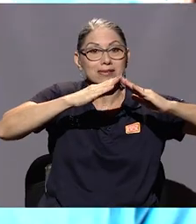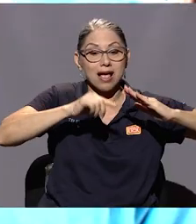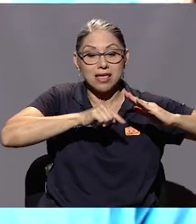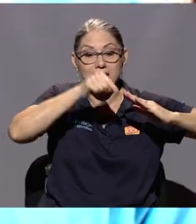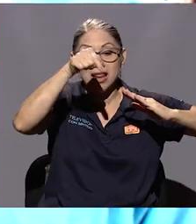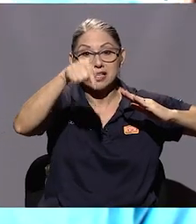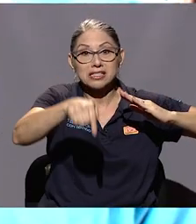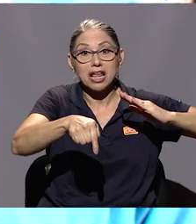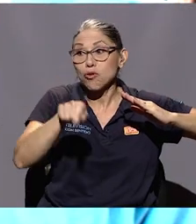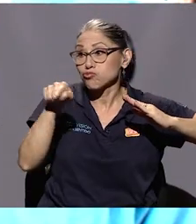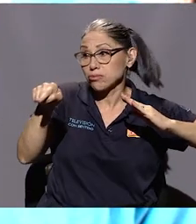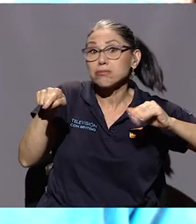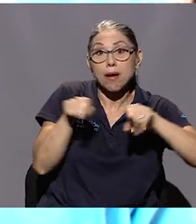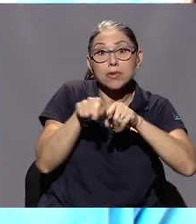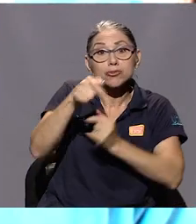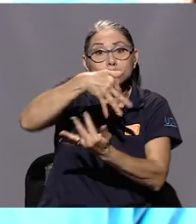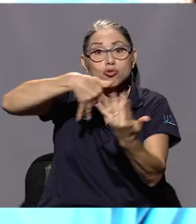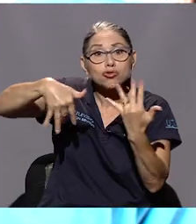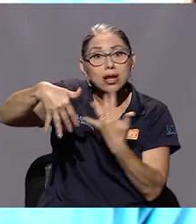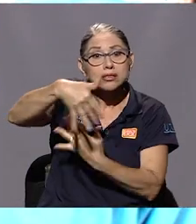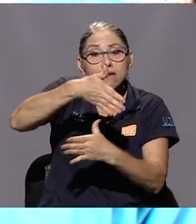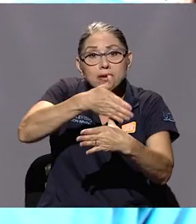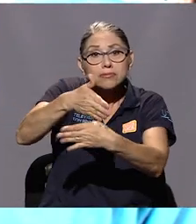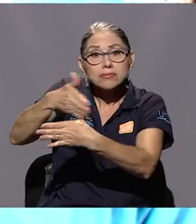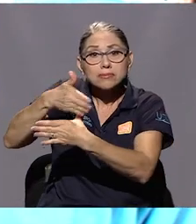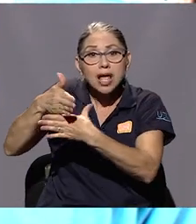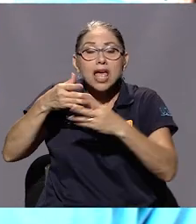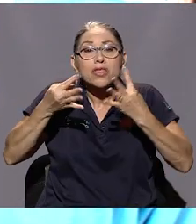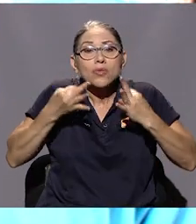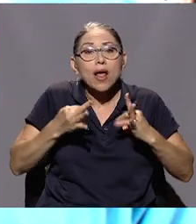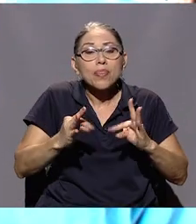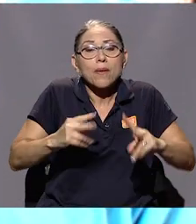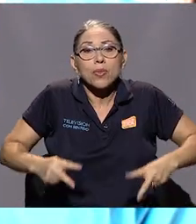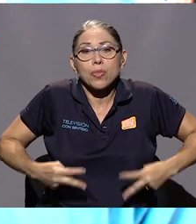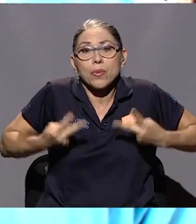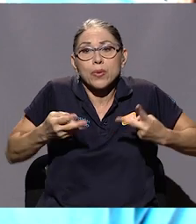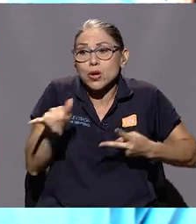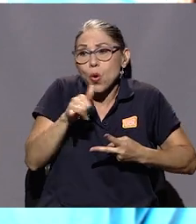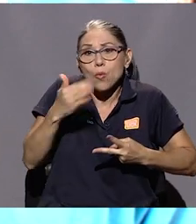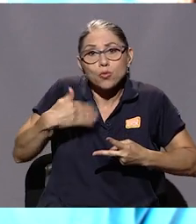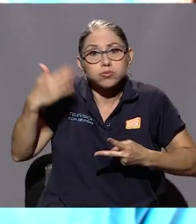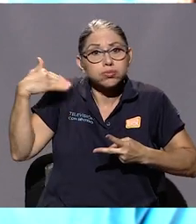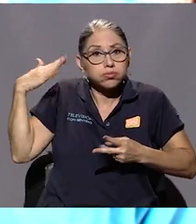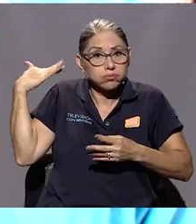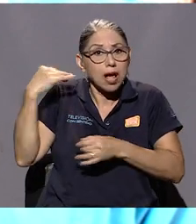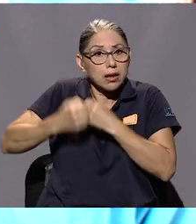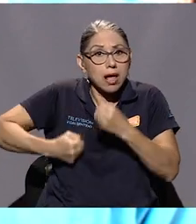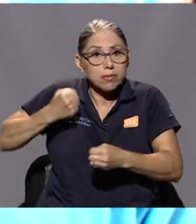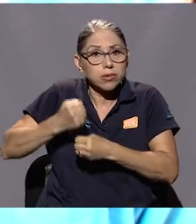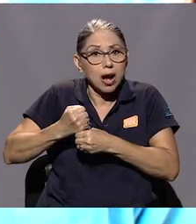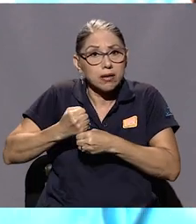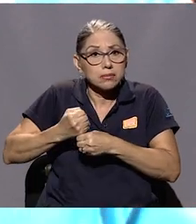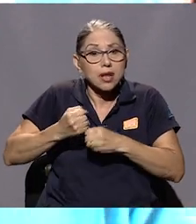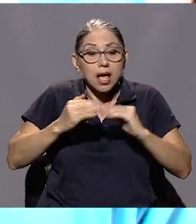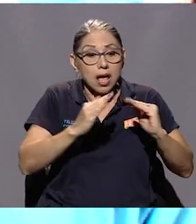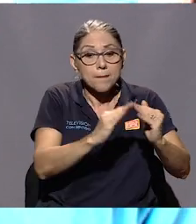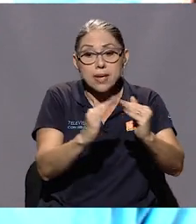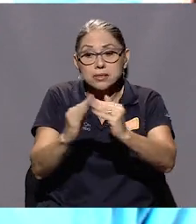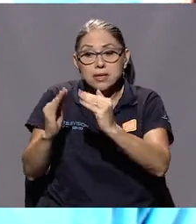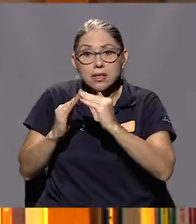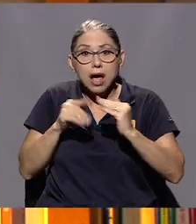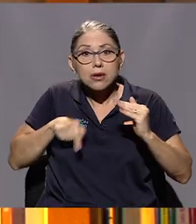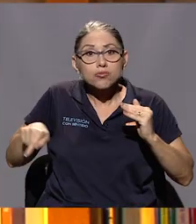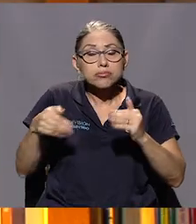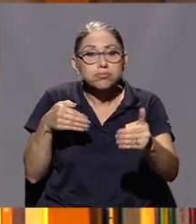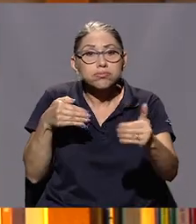y trataba de vivir como se vivía en la época, y la gente no se imagina que en la época también el vecindario